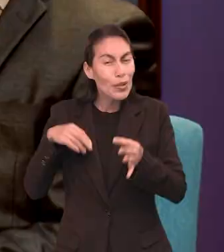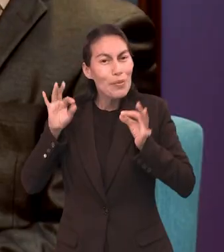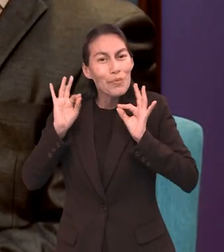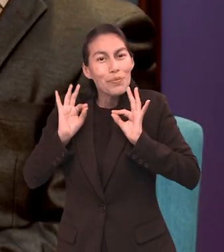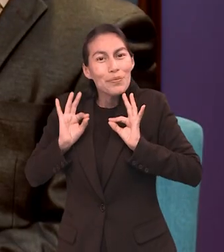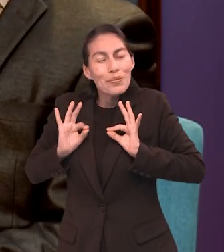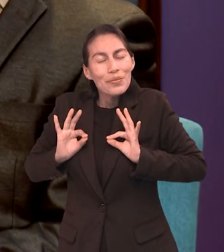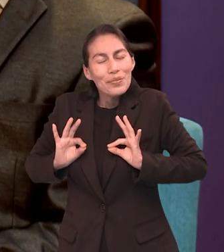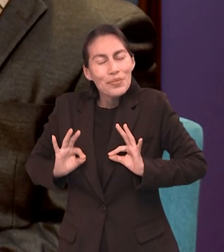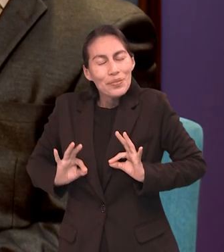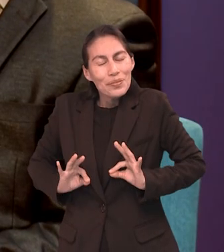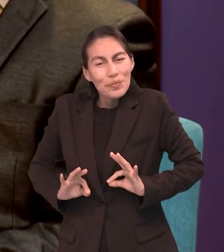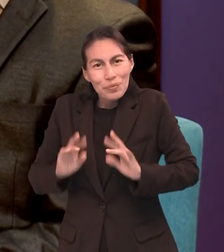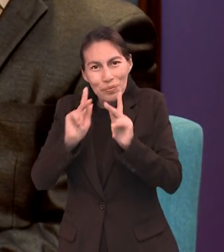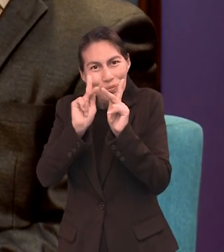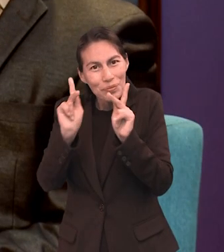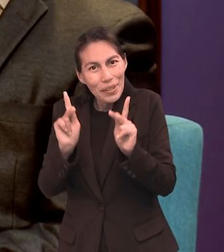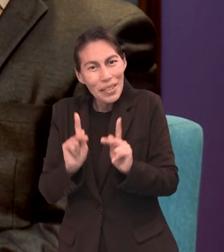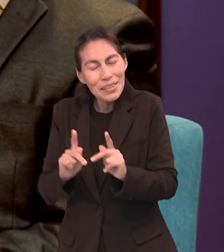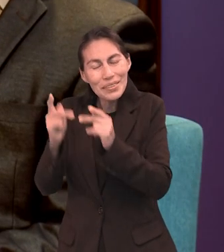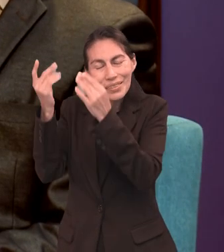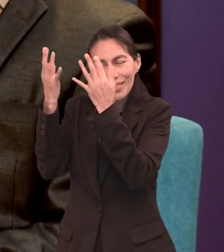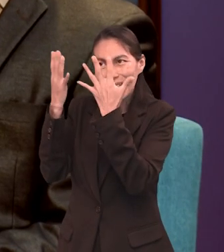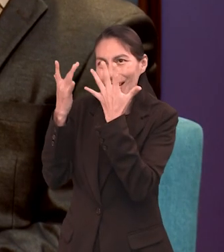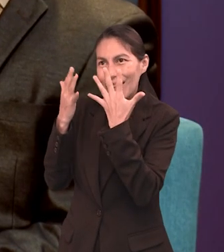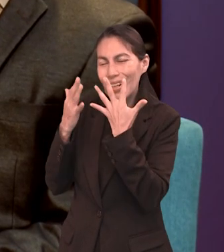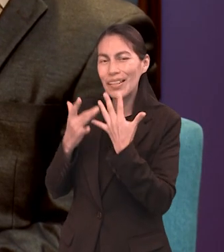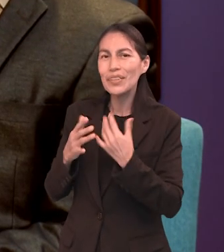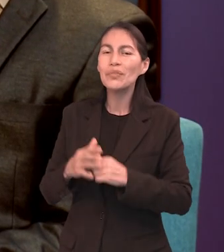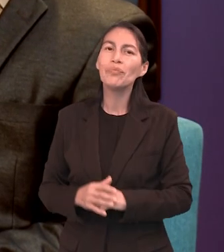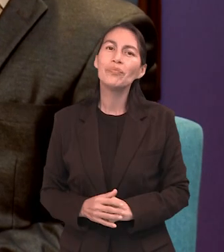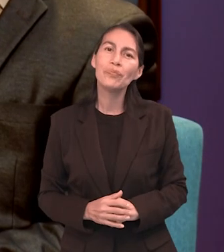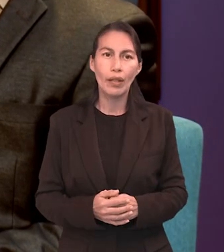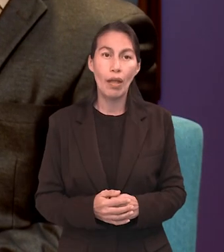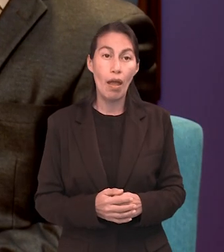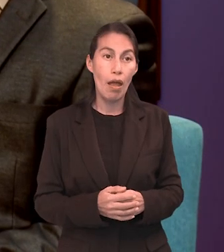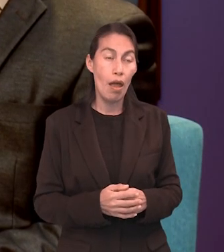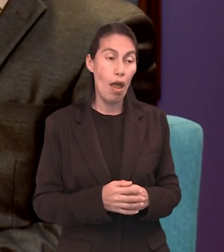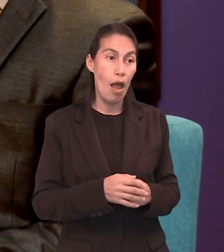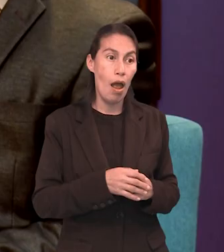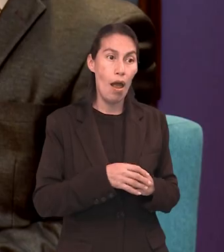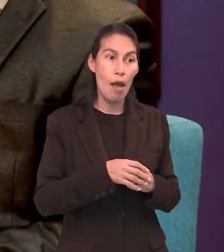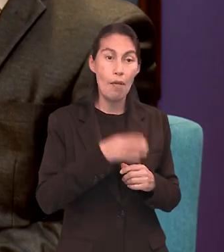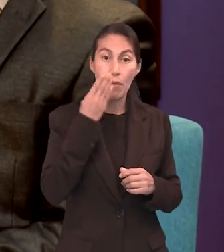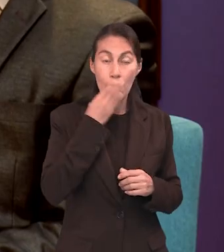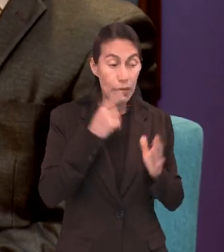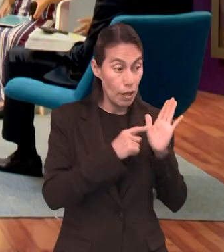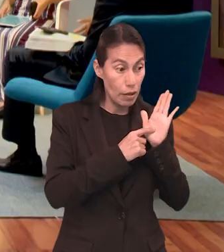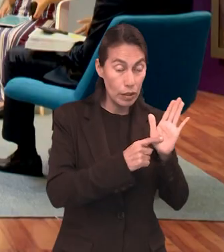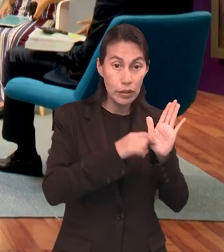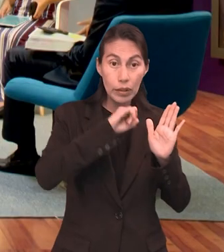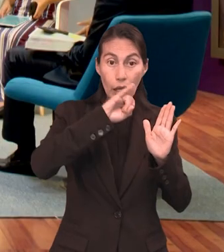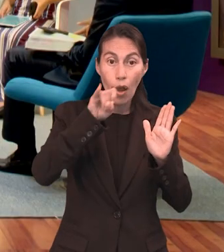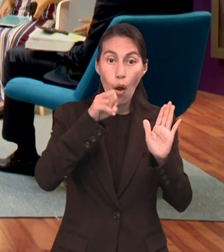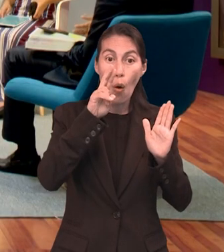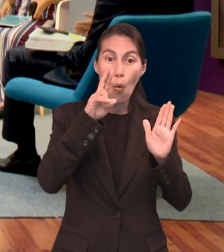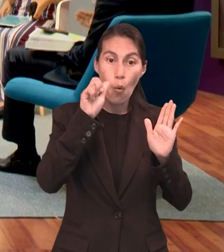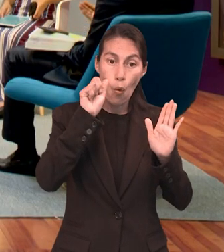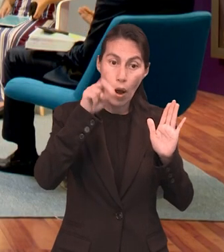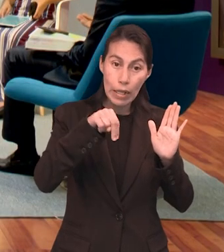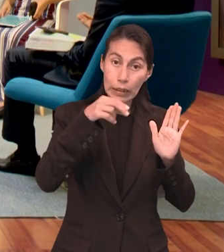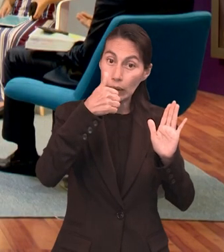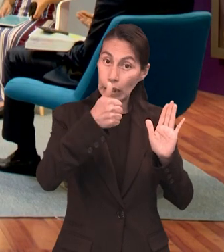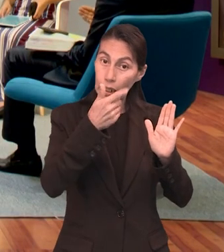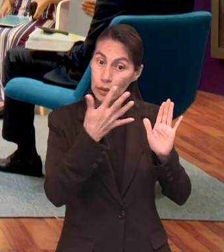paz, ¿no? Y también Él mismo en Juan 6,